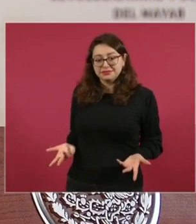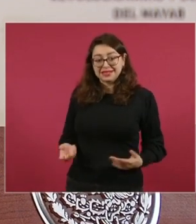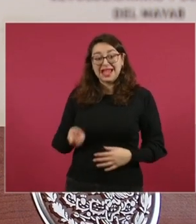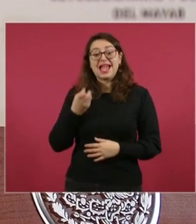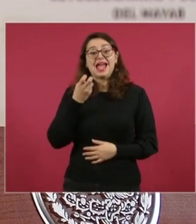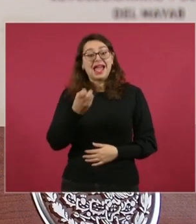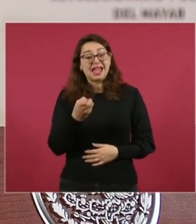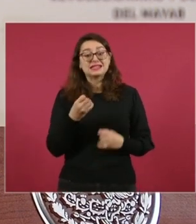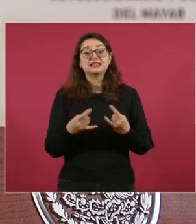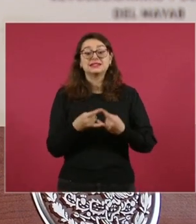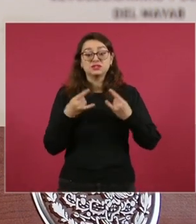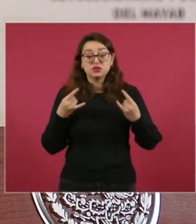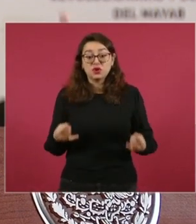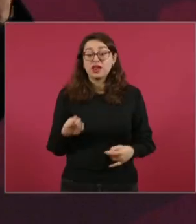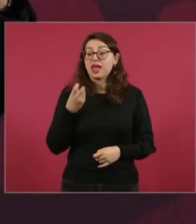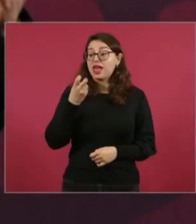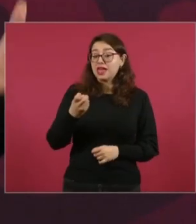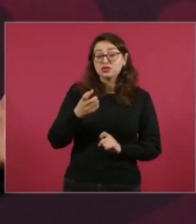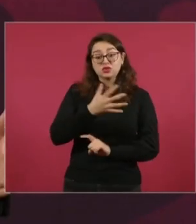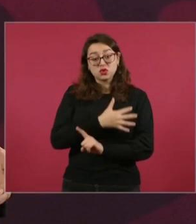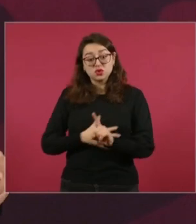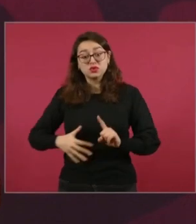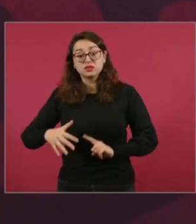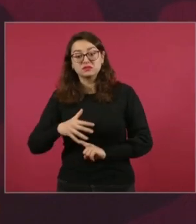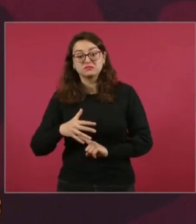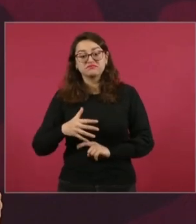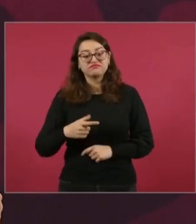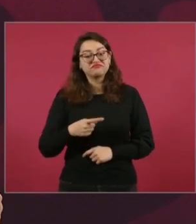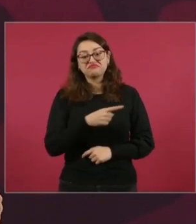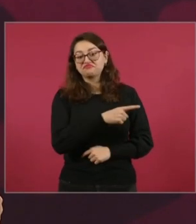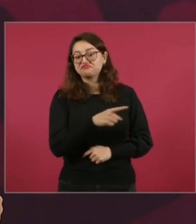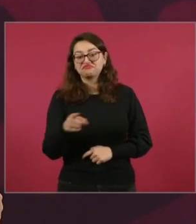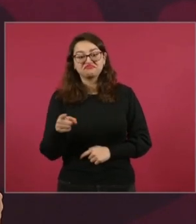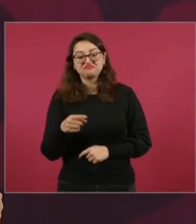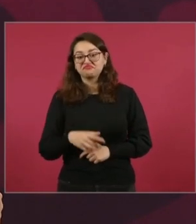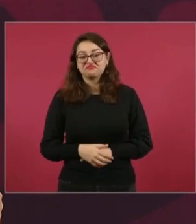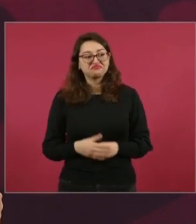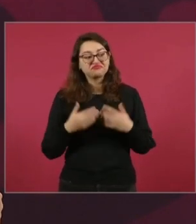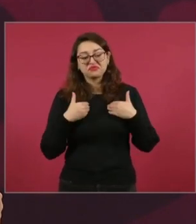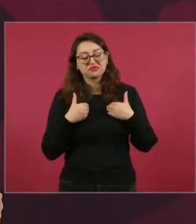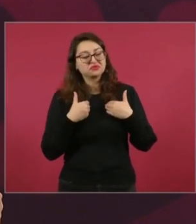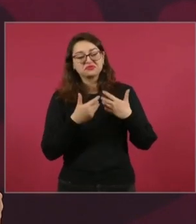inicial, ¿cómo hacerle sin los ingenieros